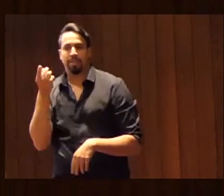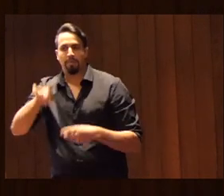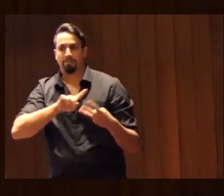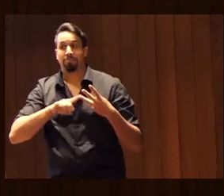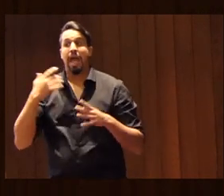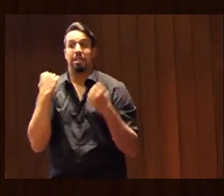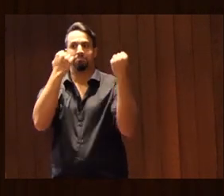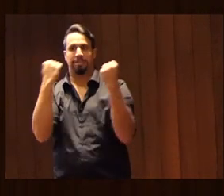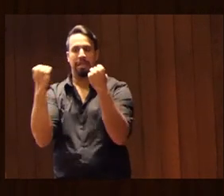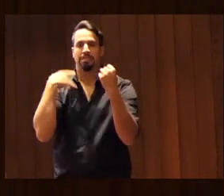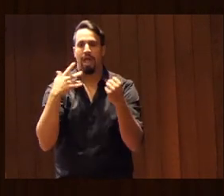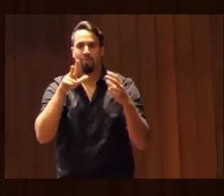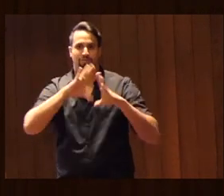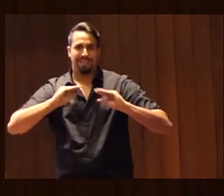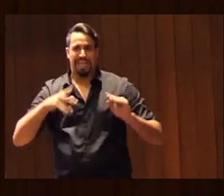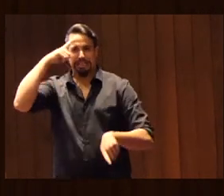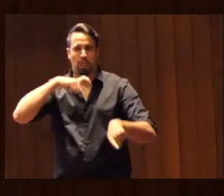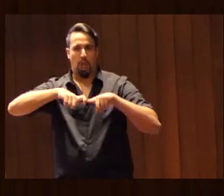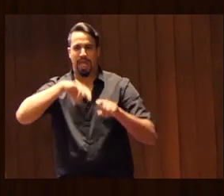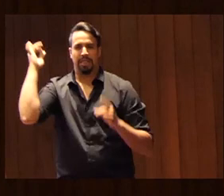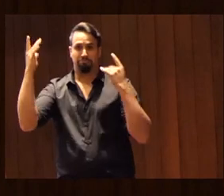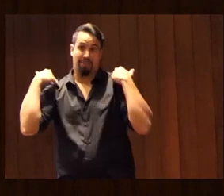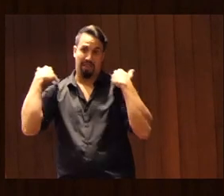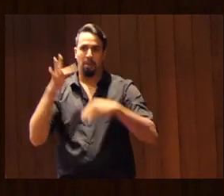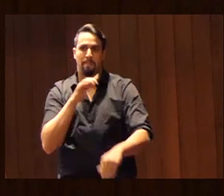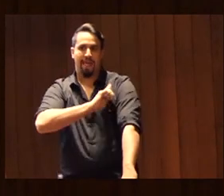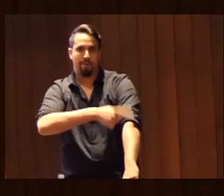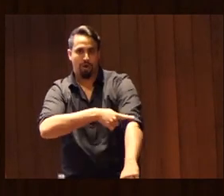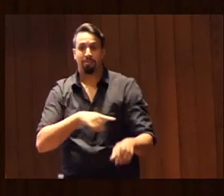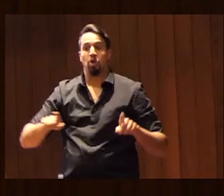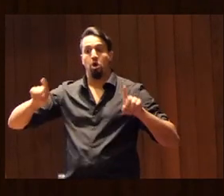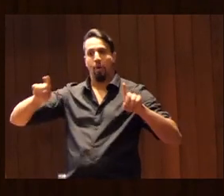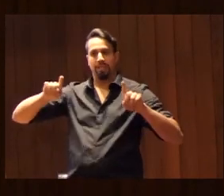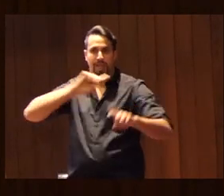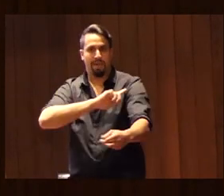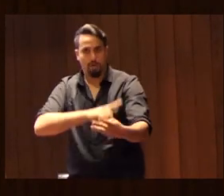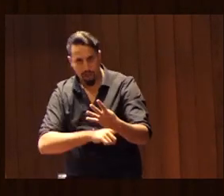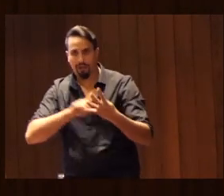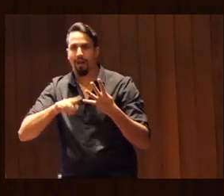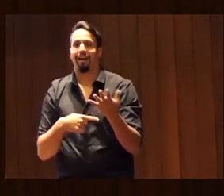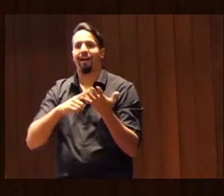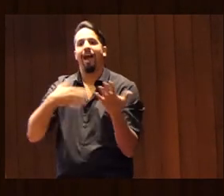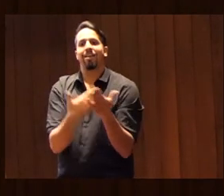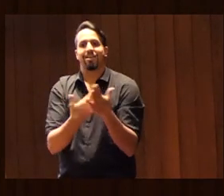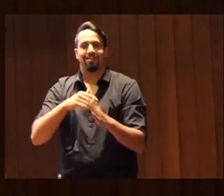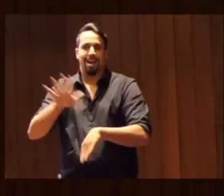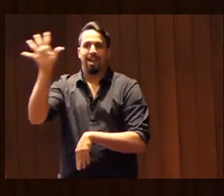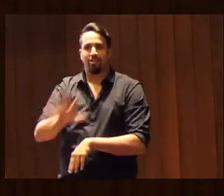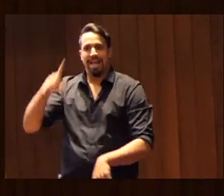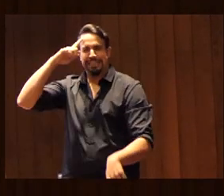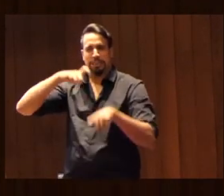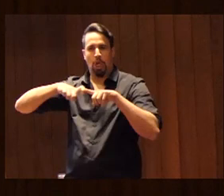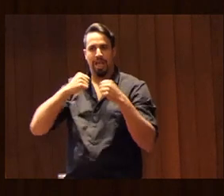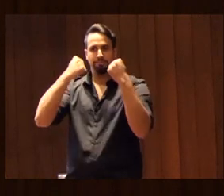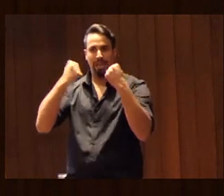Especialista Universitaria en Psicología de la Actividad Física y el Deporte, Coach Deportiva y Acreditación Nacional de Psicóloga Experta en